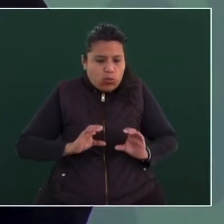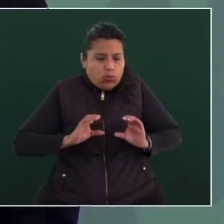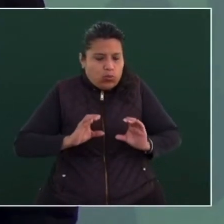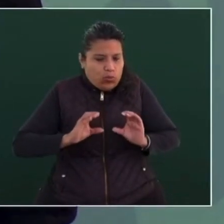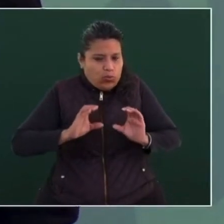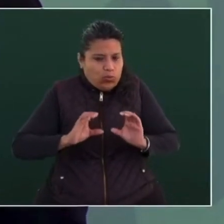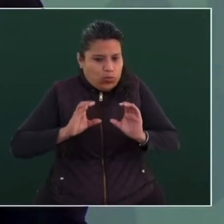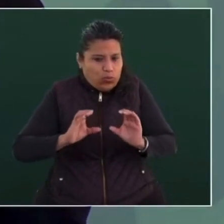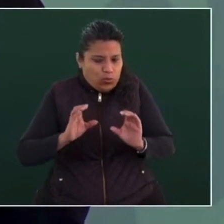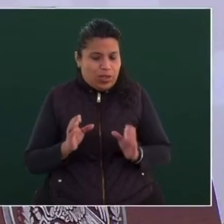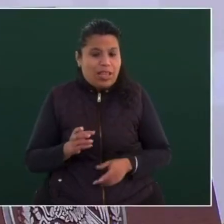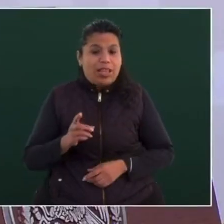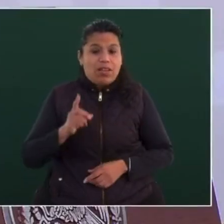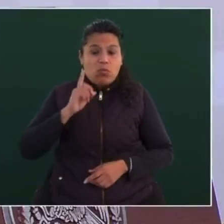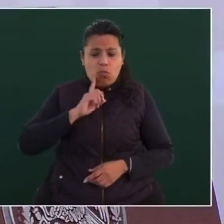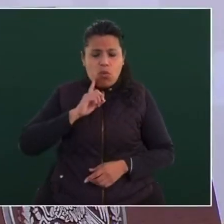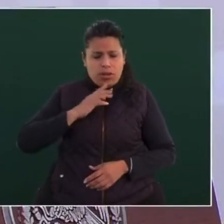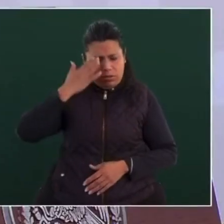Además,